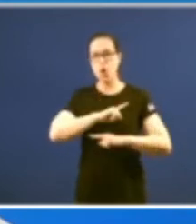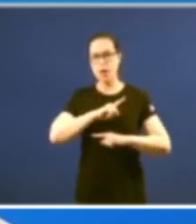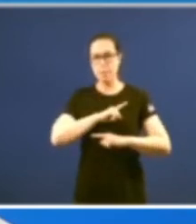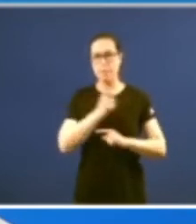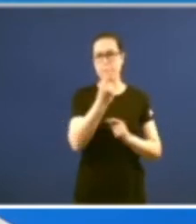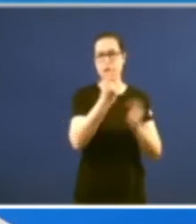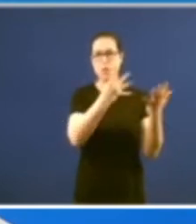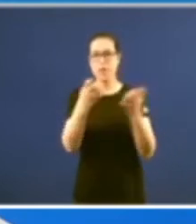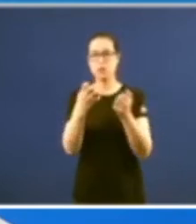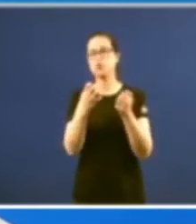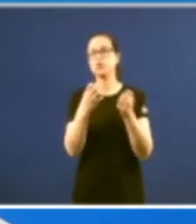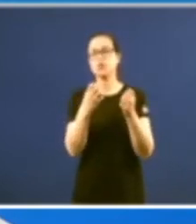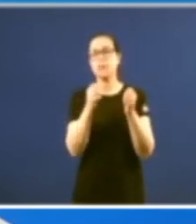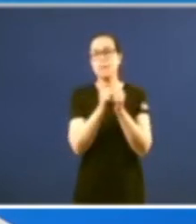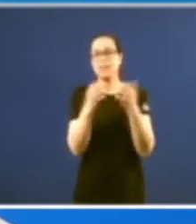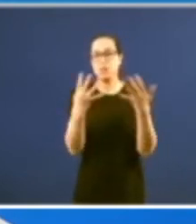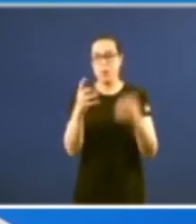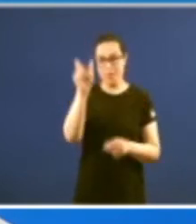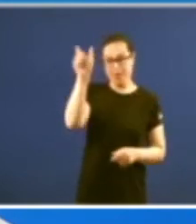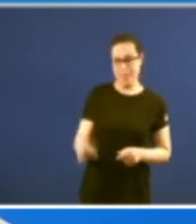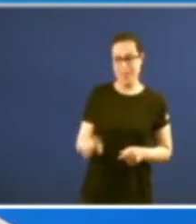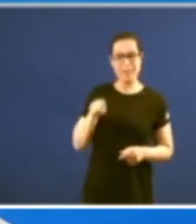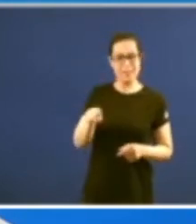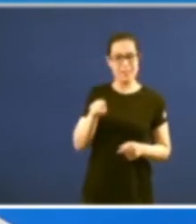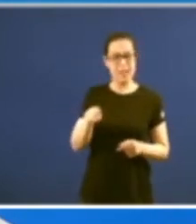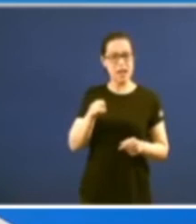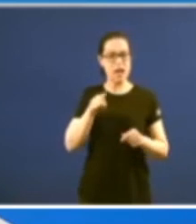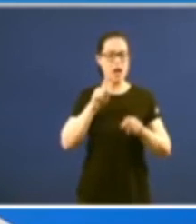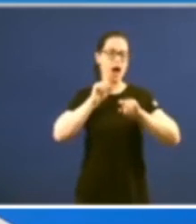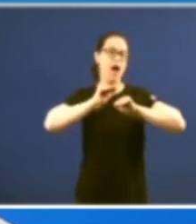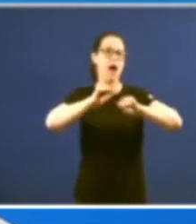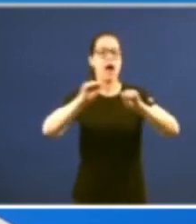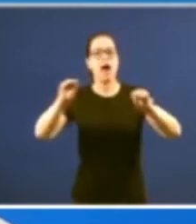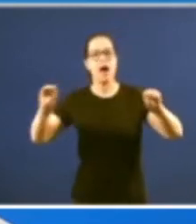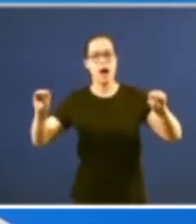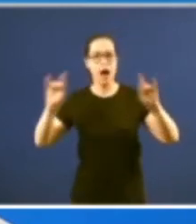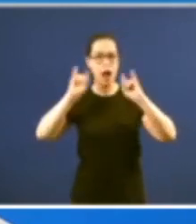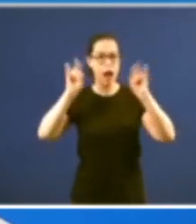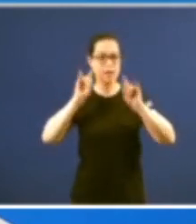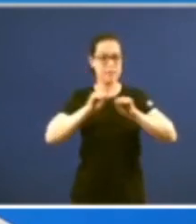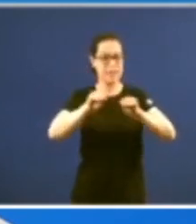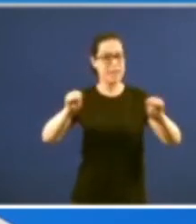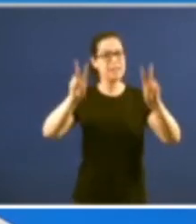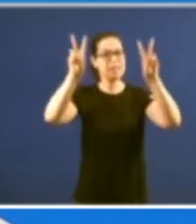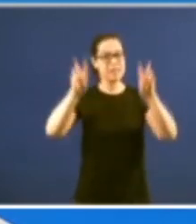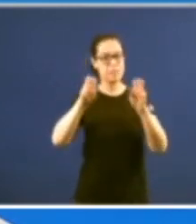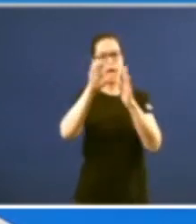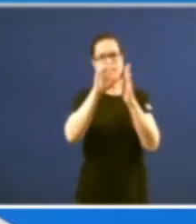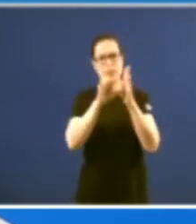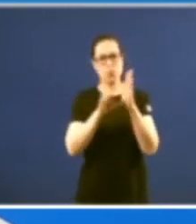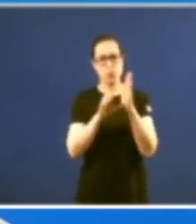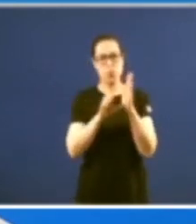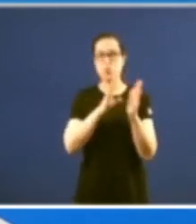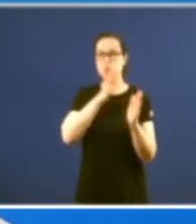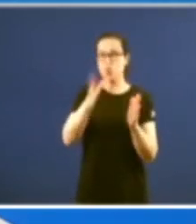o escritor Orensán alerta da realidade dramática do escamoteo do estatuto producto do colonialismo